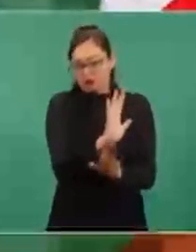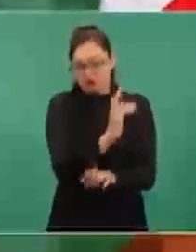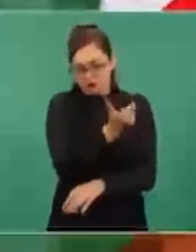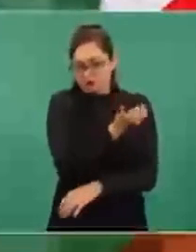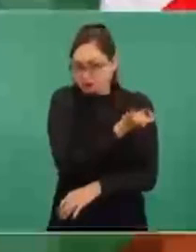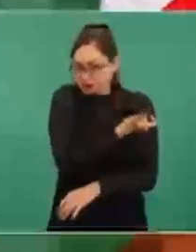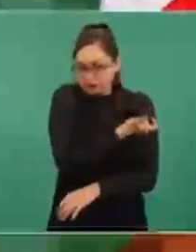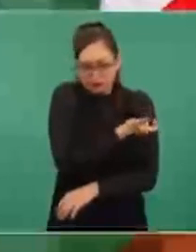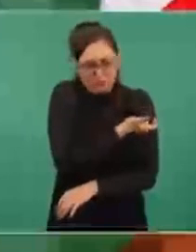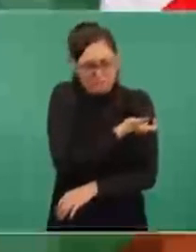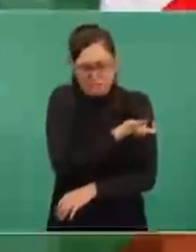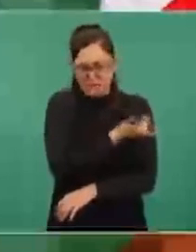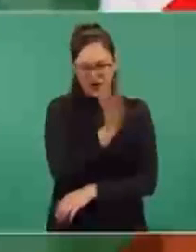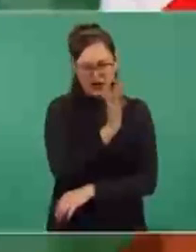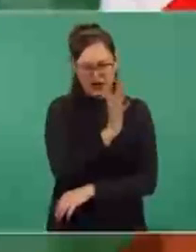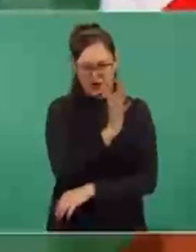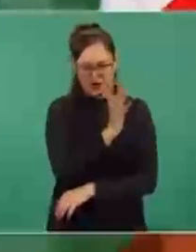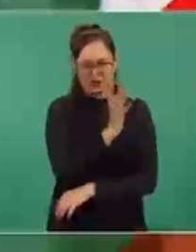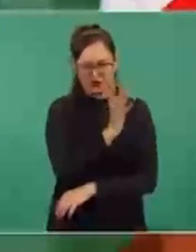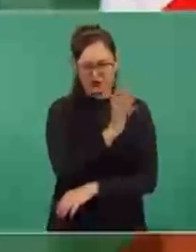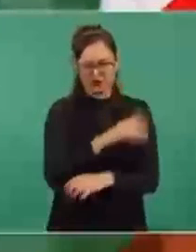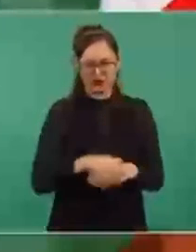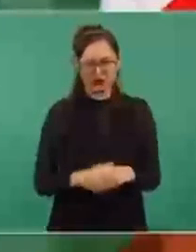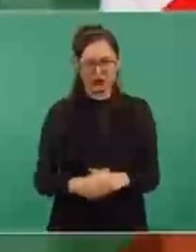eléctrica, de la luz en Europa.